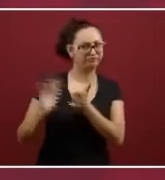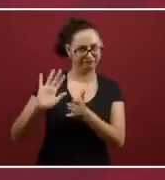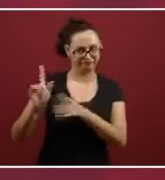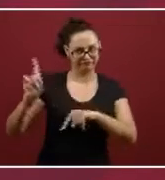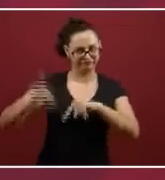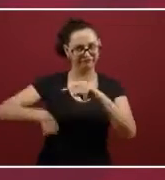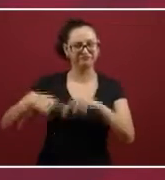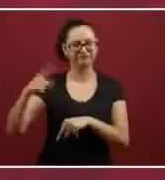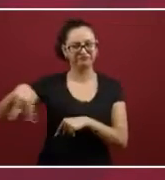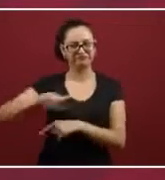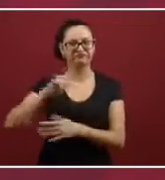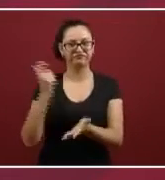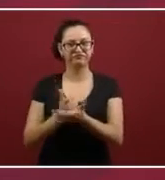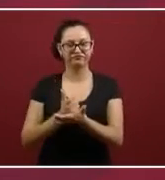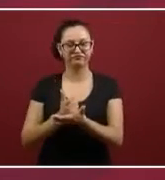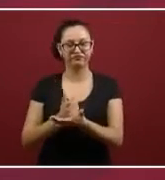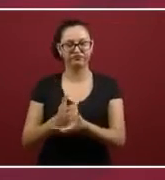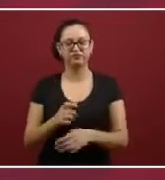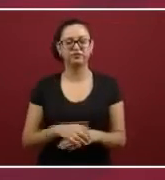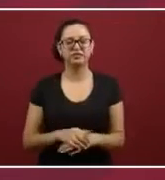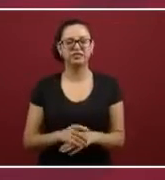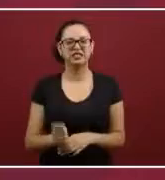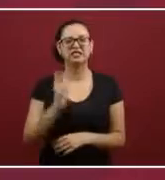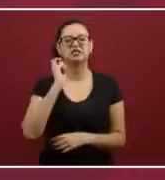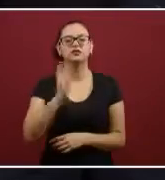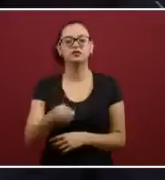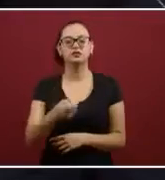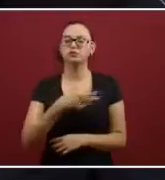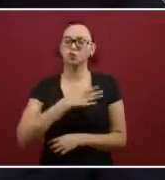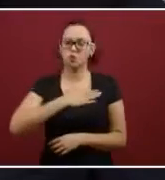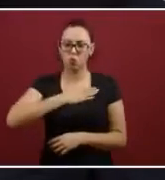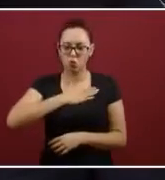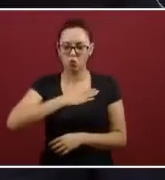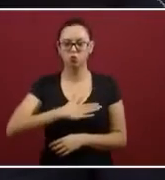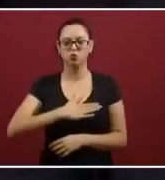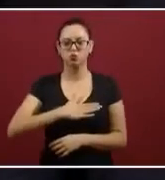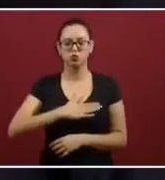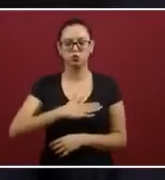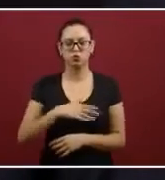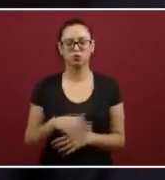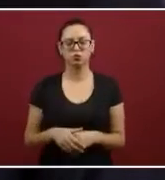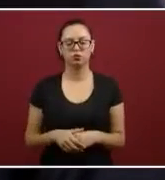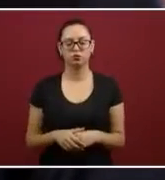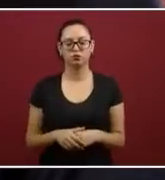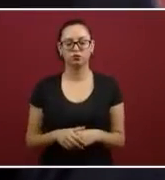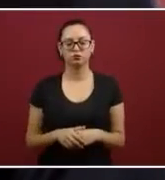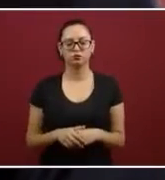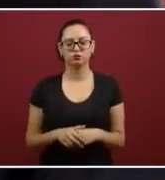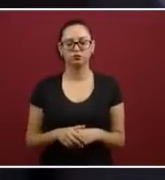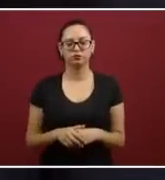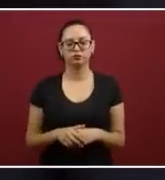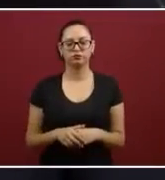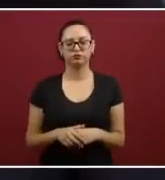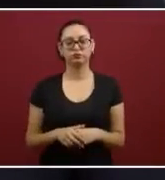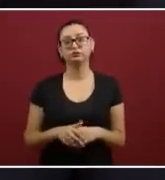es justicia para que los